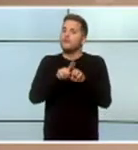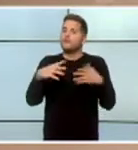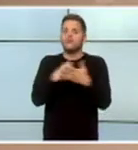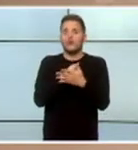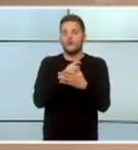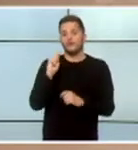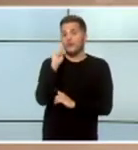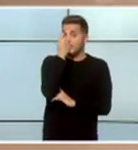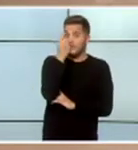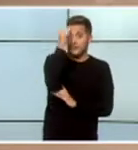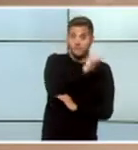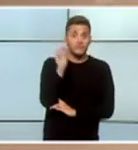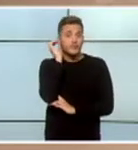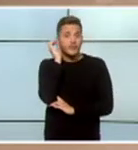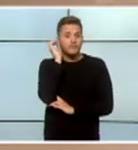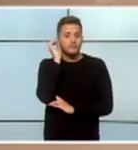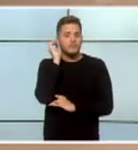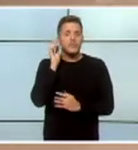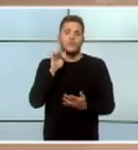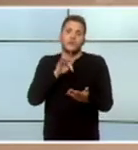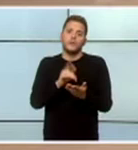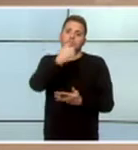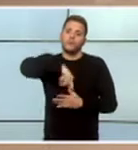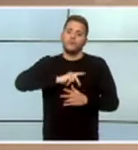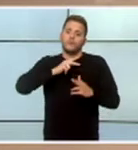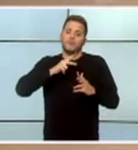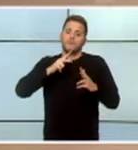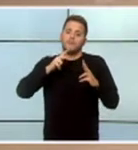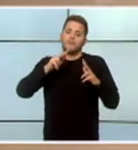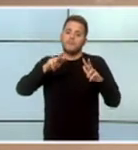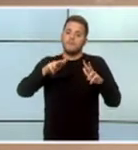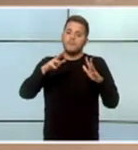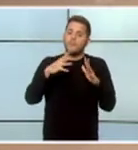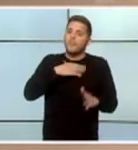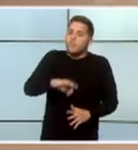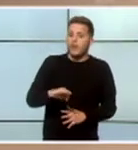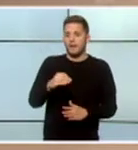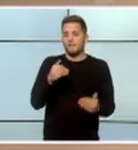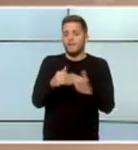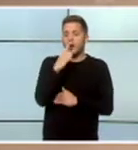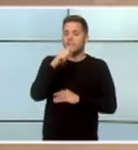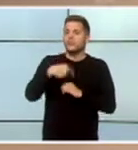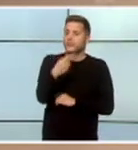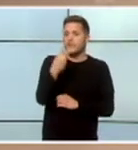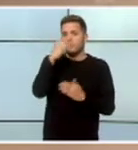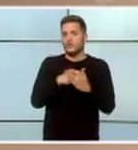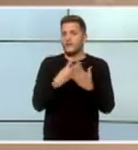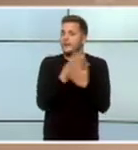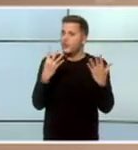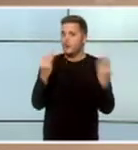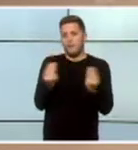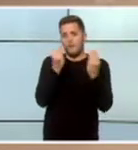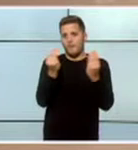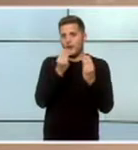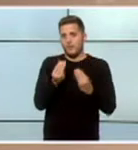todas... ...nos permite... ...esperanzadamente... ...buscar un buen año en el 2019... ...os deseo lo